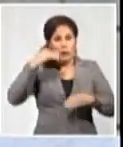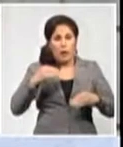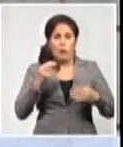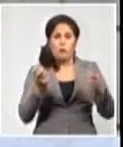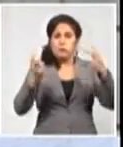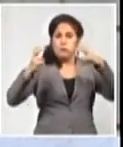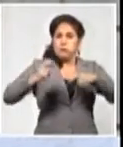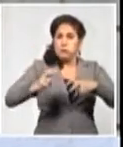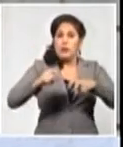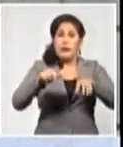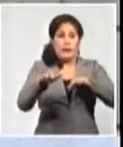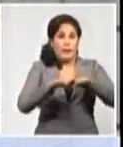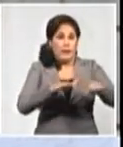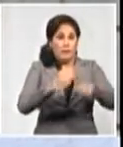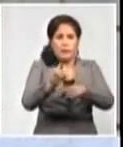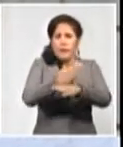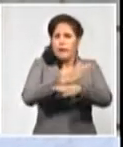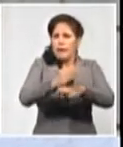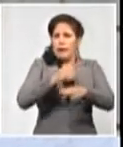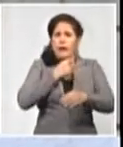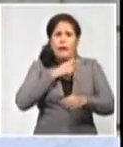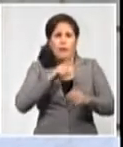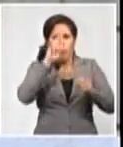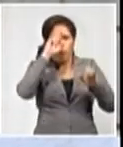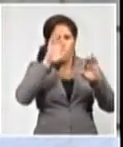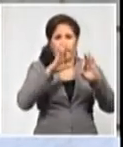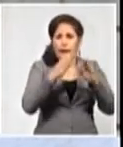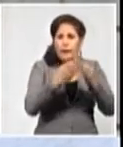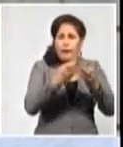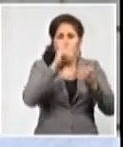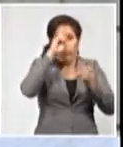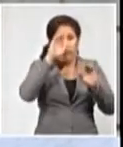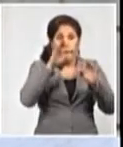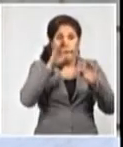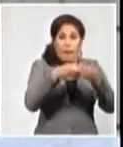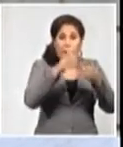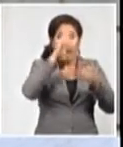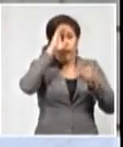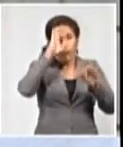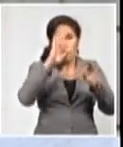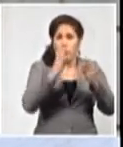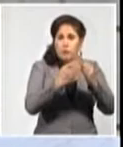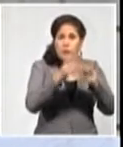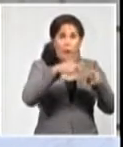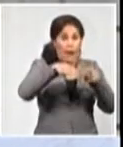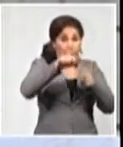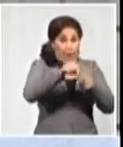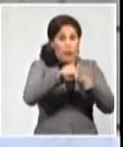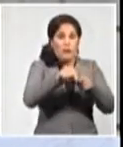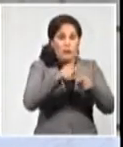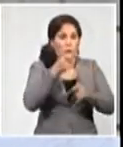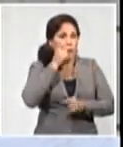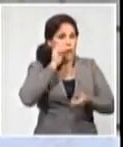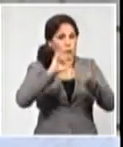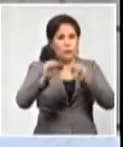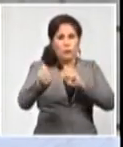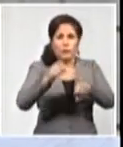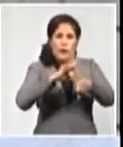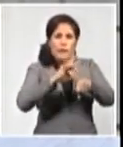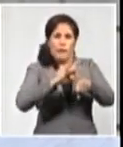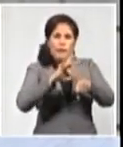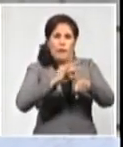que crear un puente de dirección que asegure la vitalidad de esa área donde vamos a estar